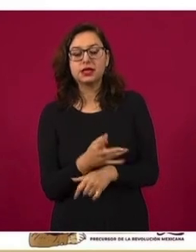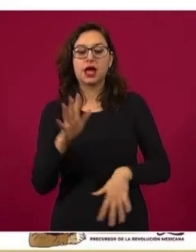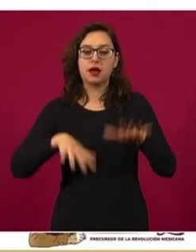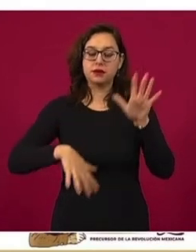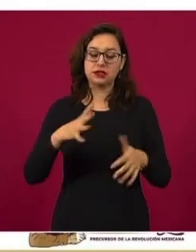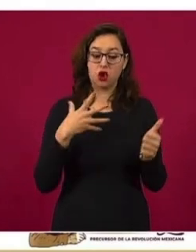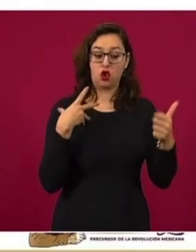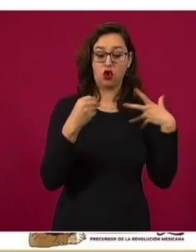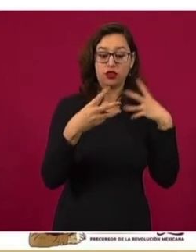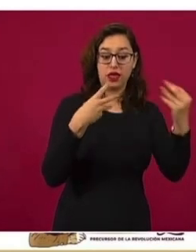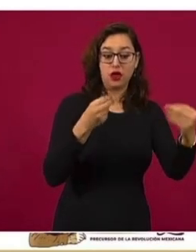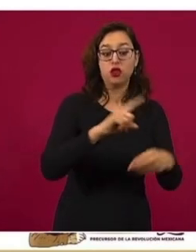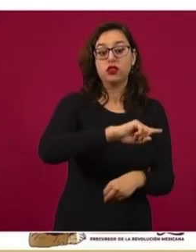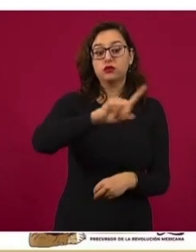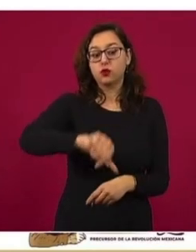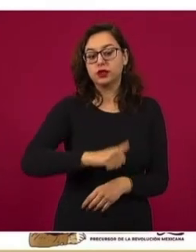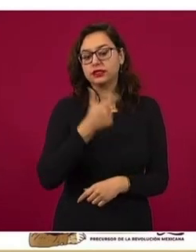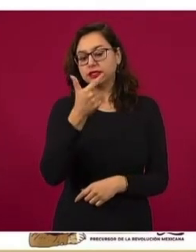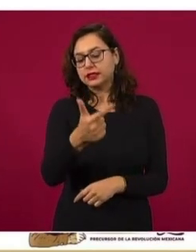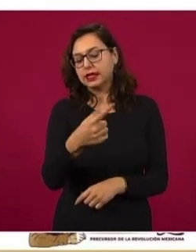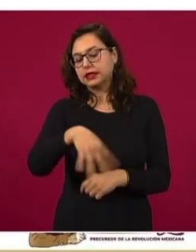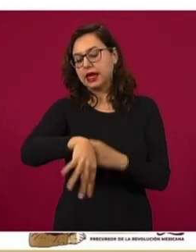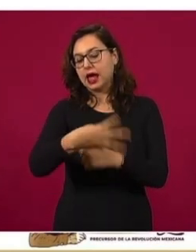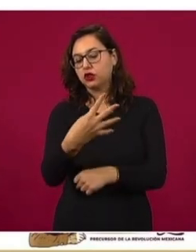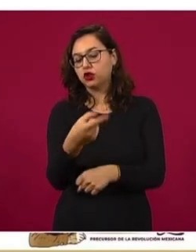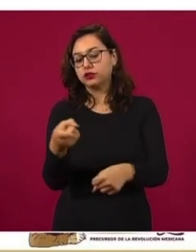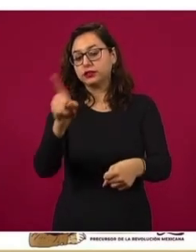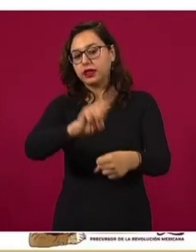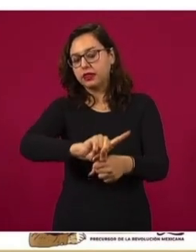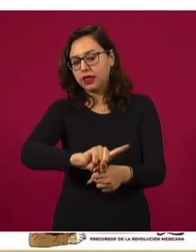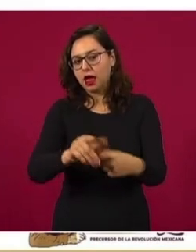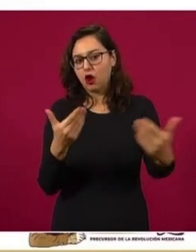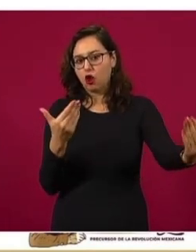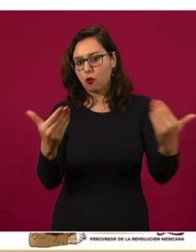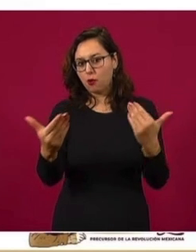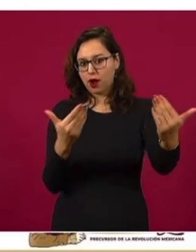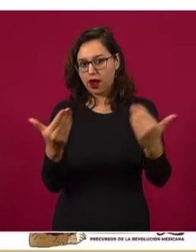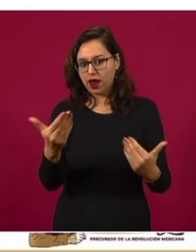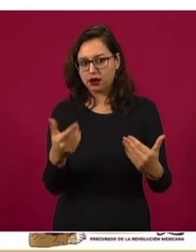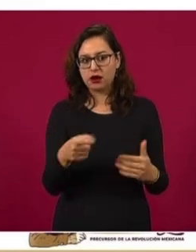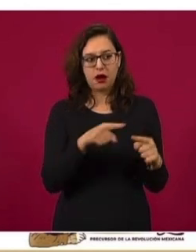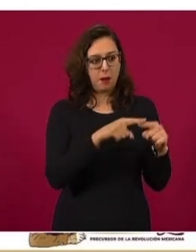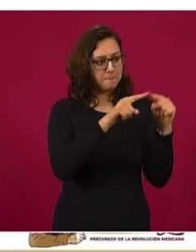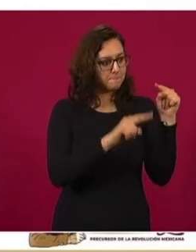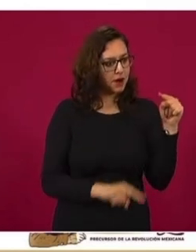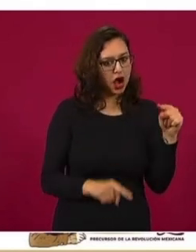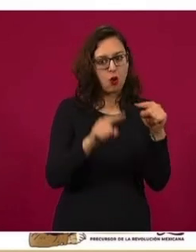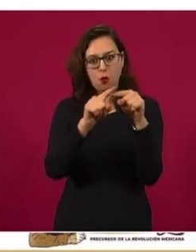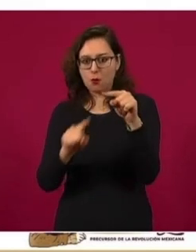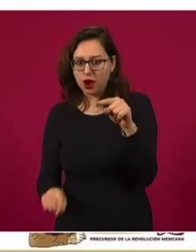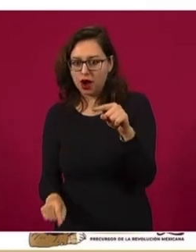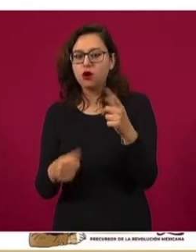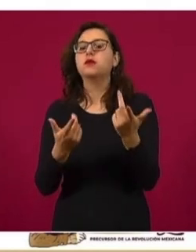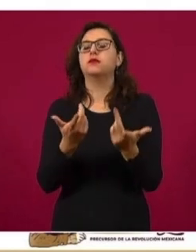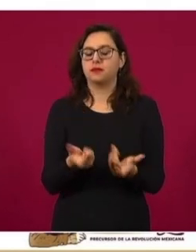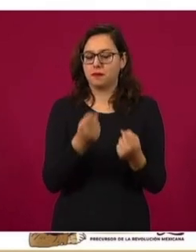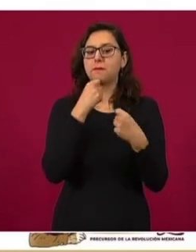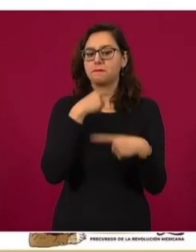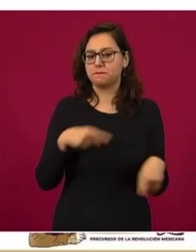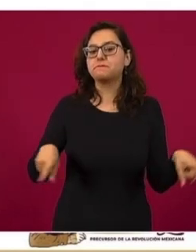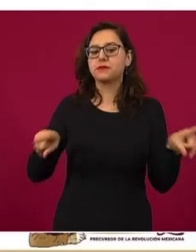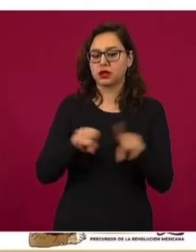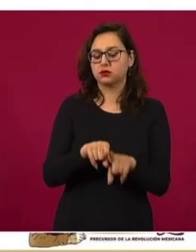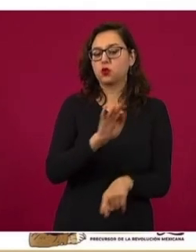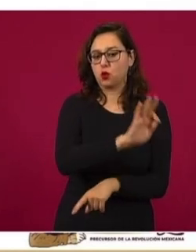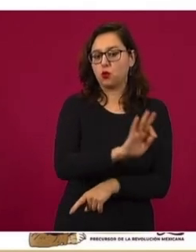catorce días y justamente ahora a los 12 días de la reducción de casos empezó la reducción